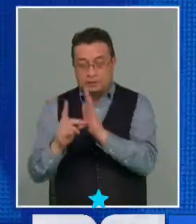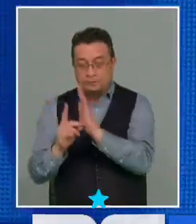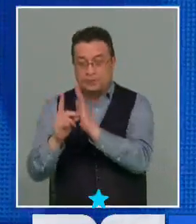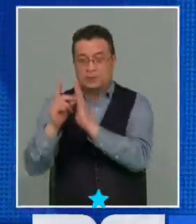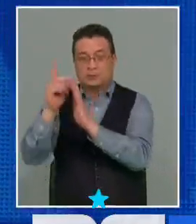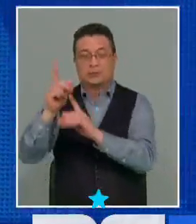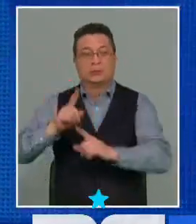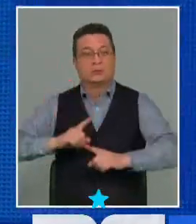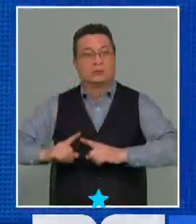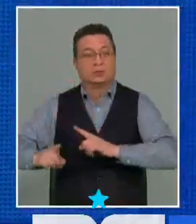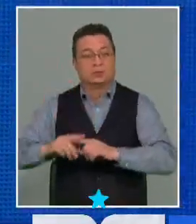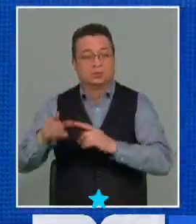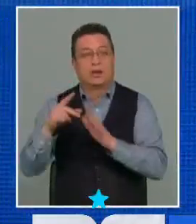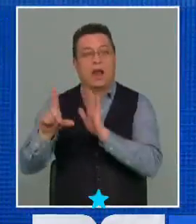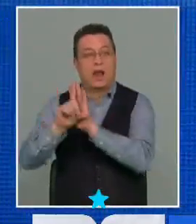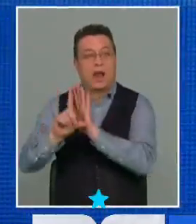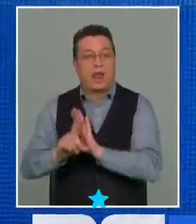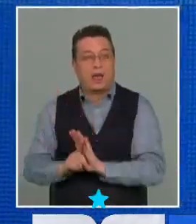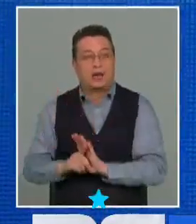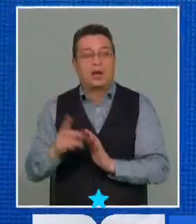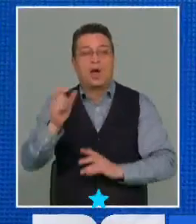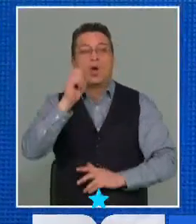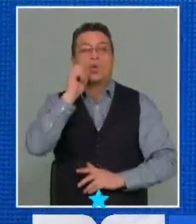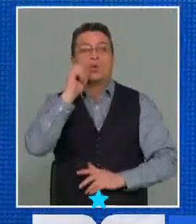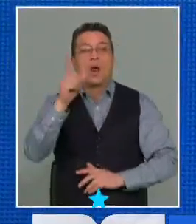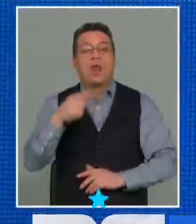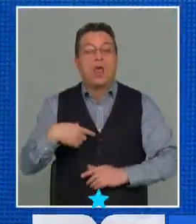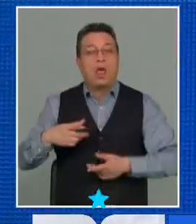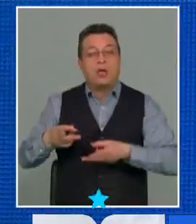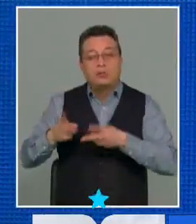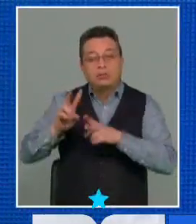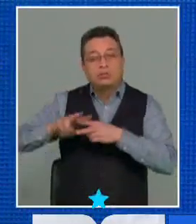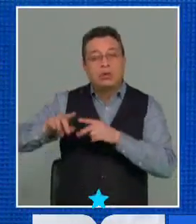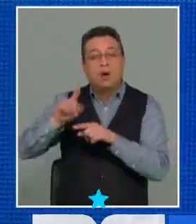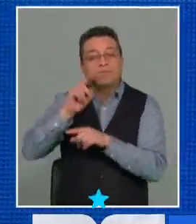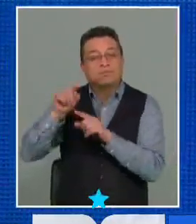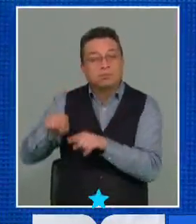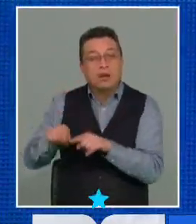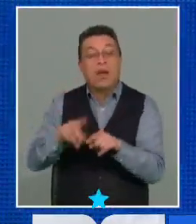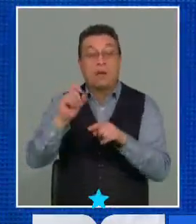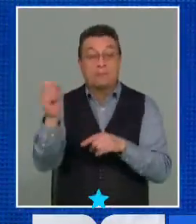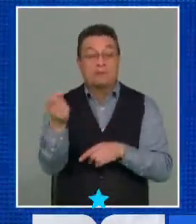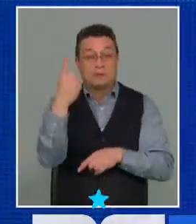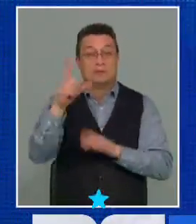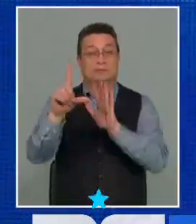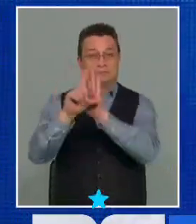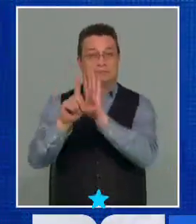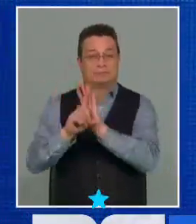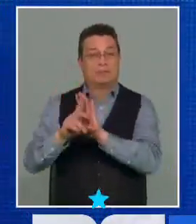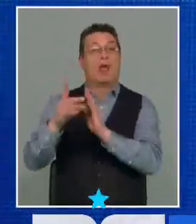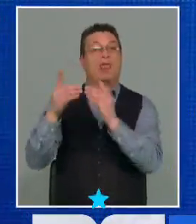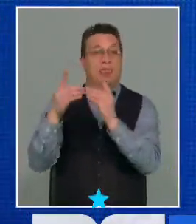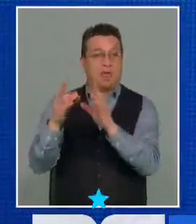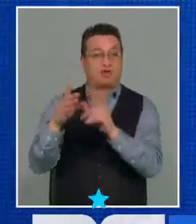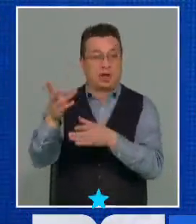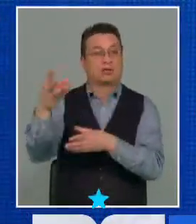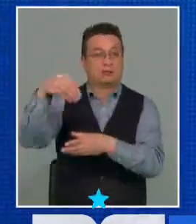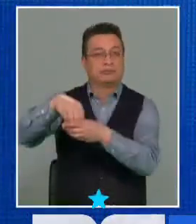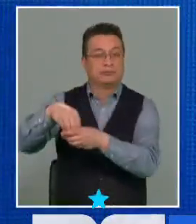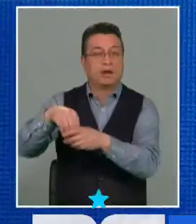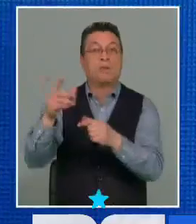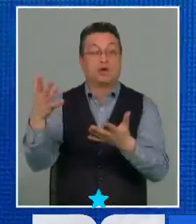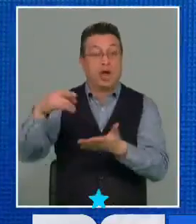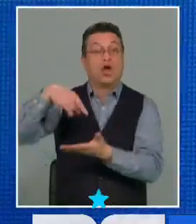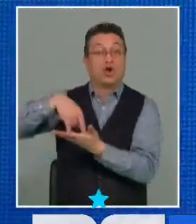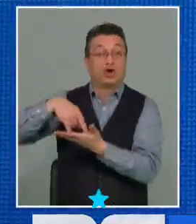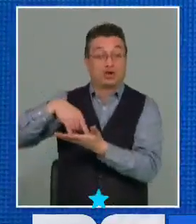operadores del derecho. ¿Y cuáles son los operadores del derecho? En primer lugar, el legislador democrático. ¿Por qué? Porque en el